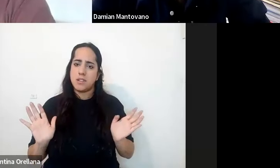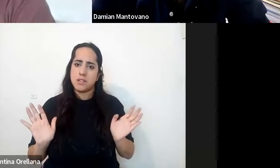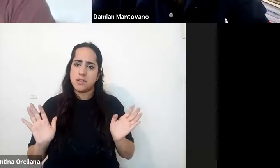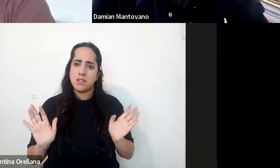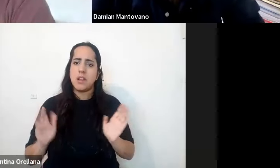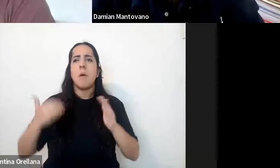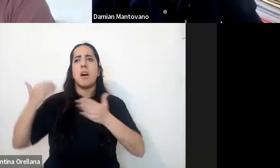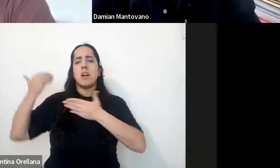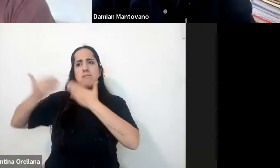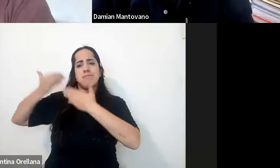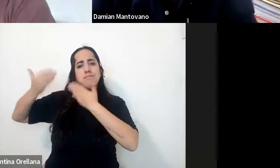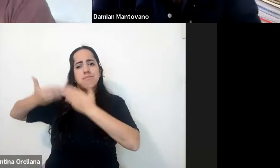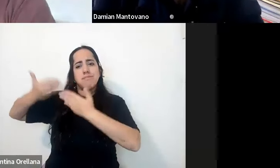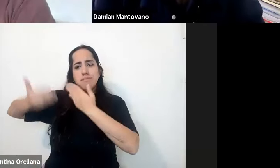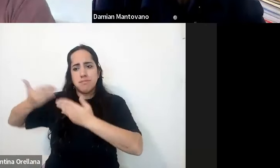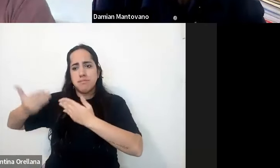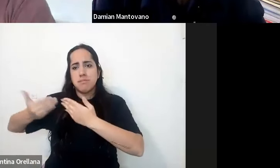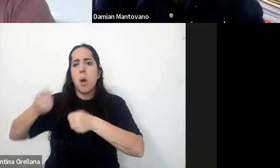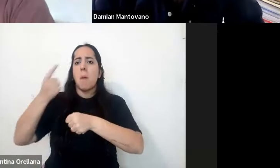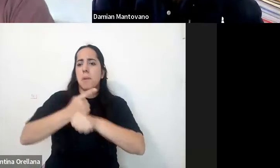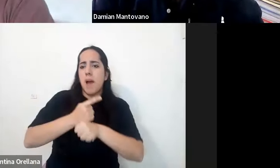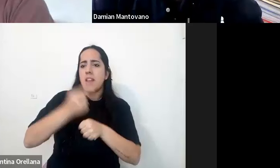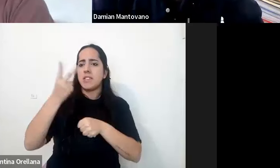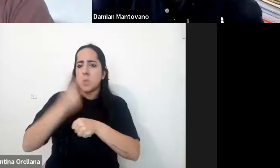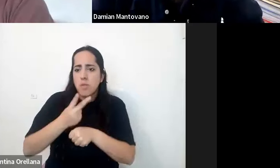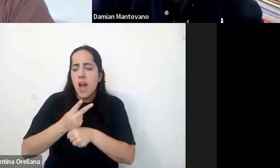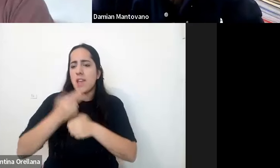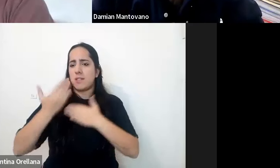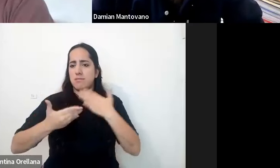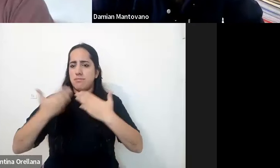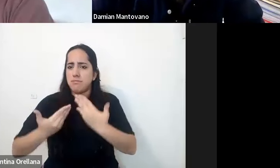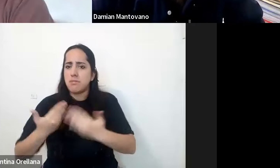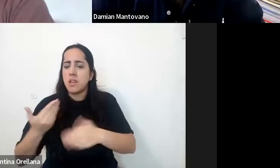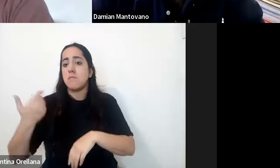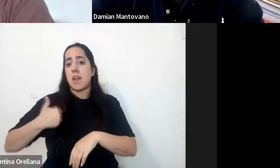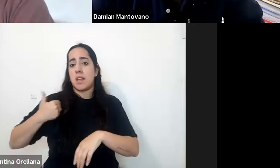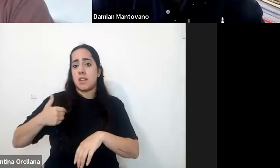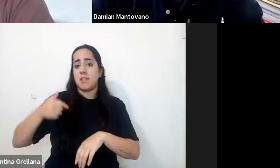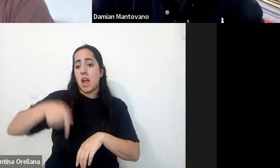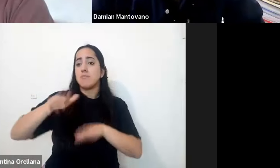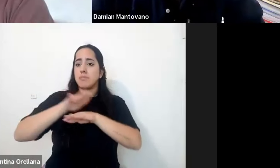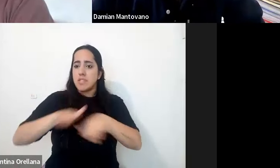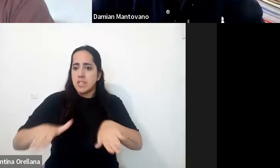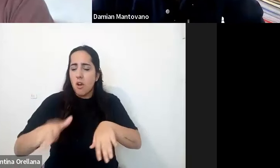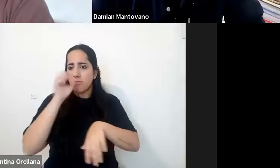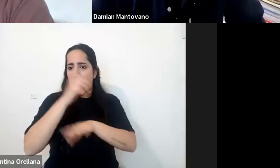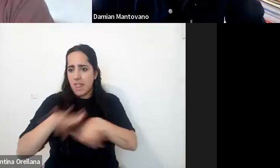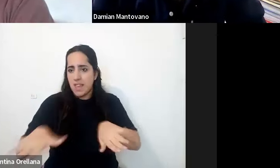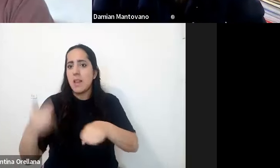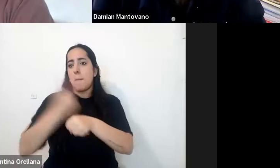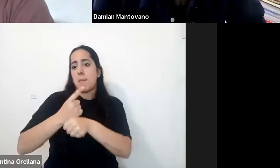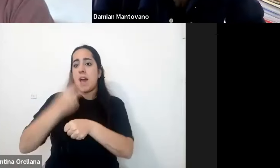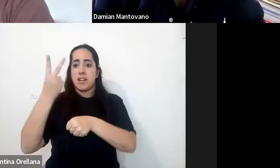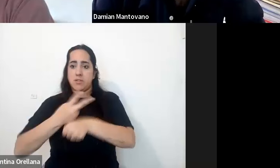atraviesa los distintos niveles educativos tanto sea en nuestro país el inicial el primario el medio o el